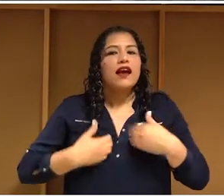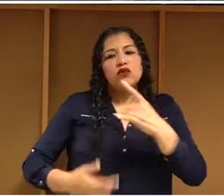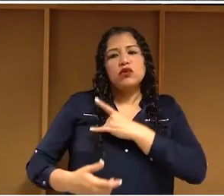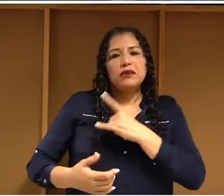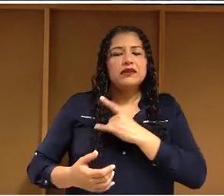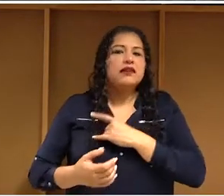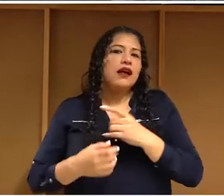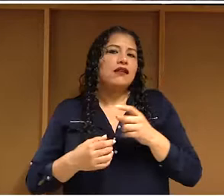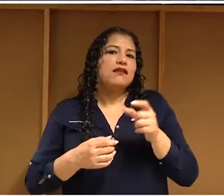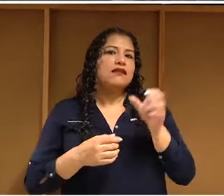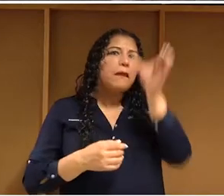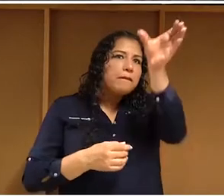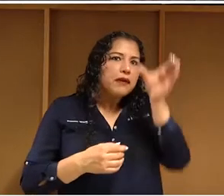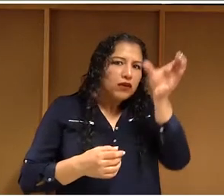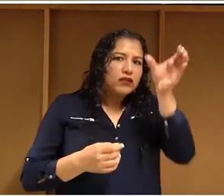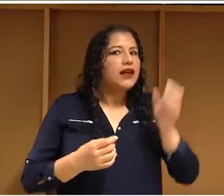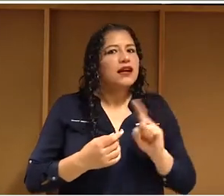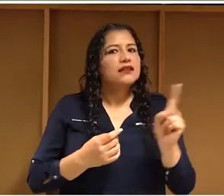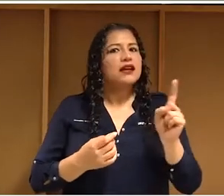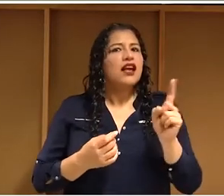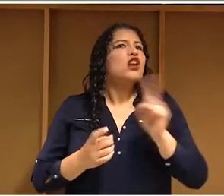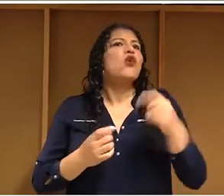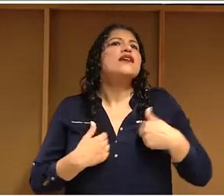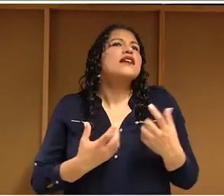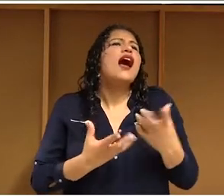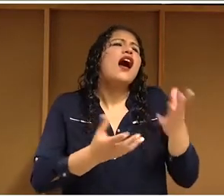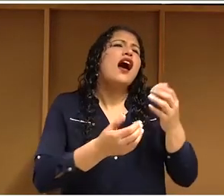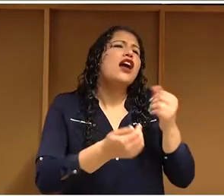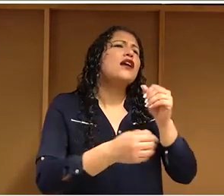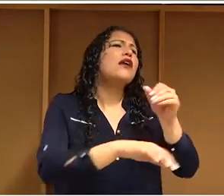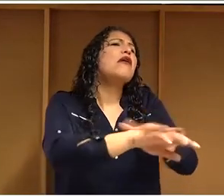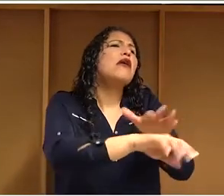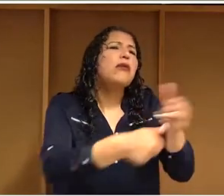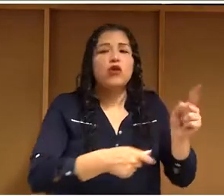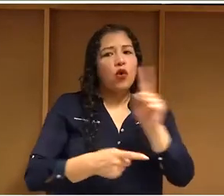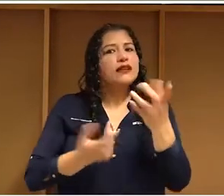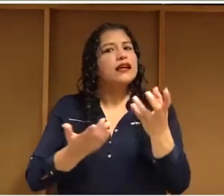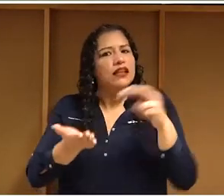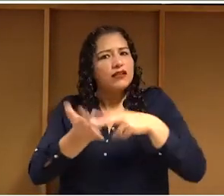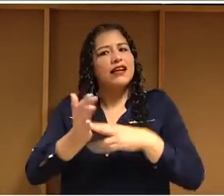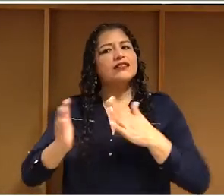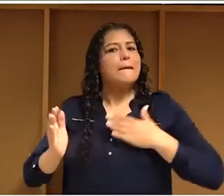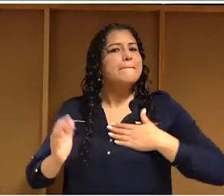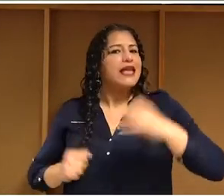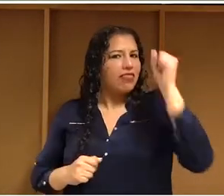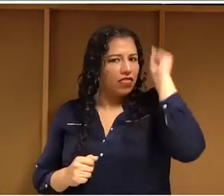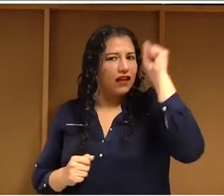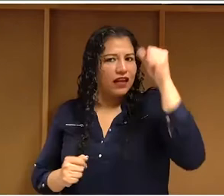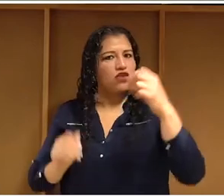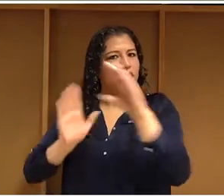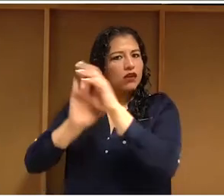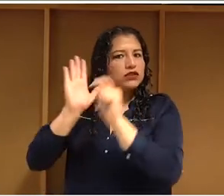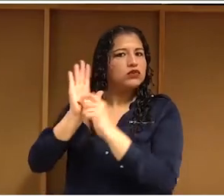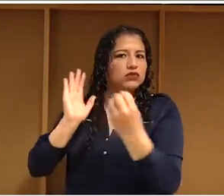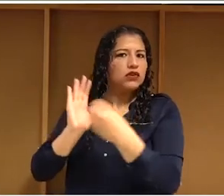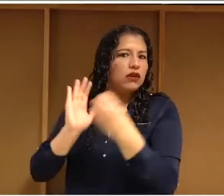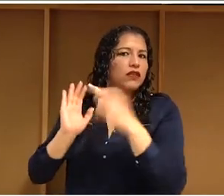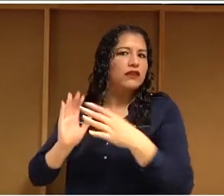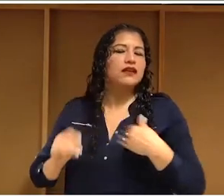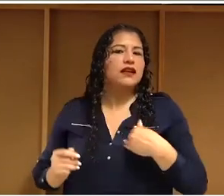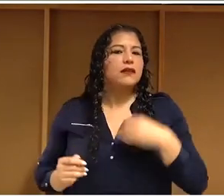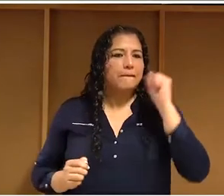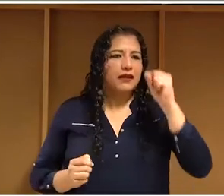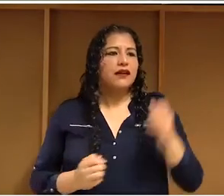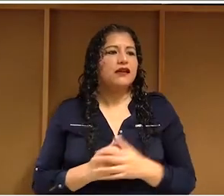derecho, aunque no lo crean, la ley de derechos de autor reconoce como una excepción a la regla general, que es que si tú tienes un